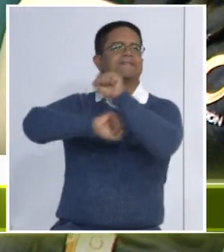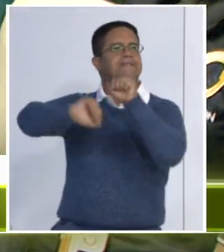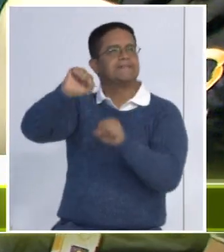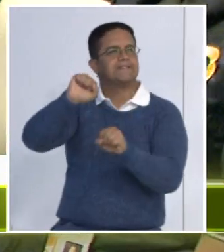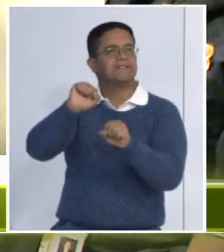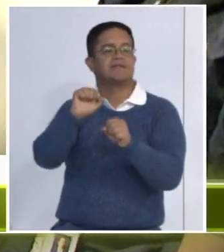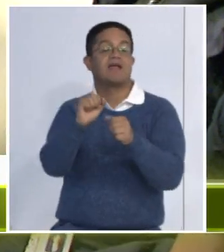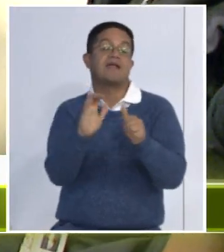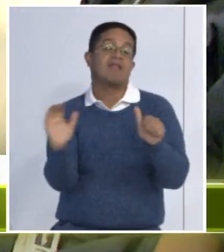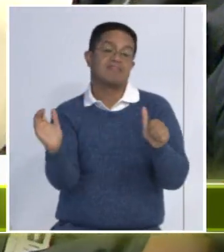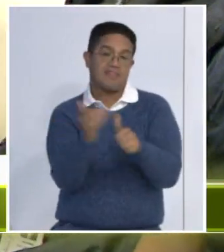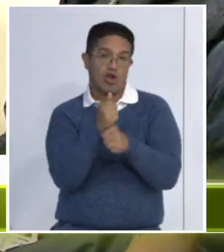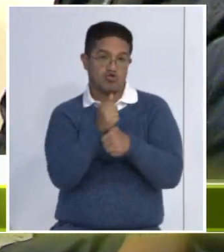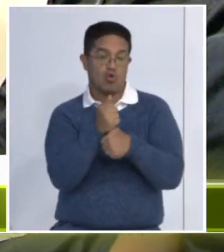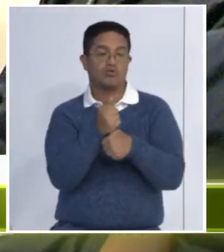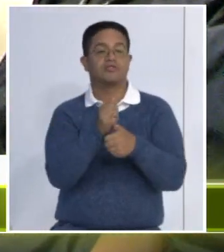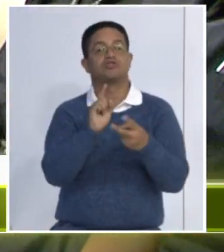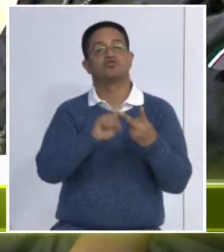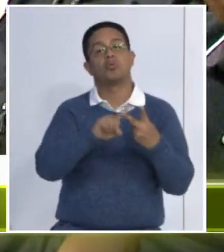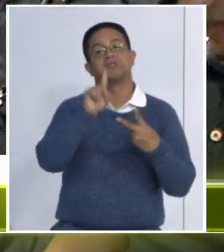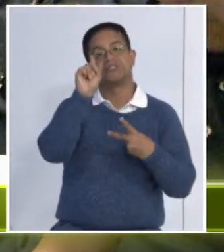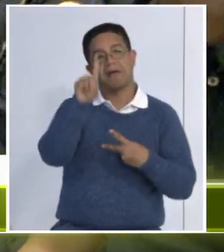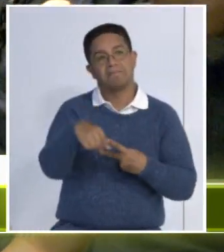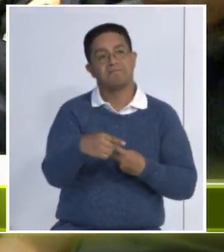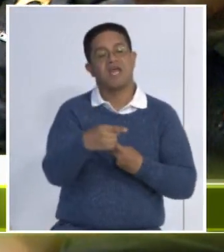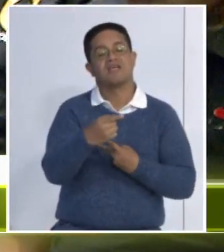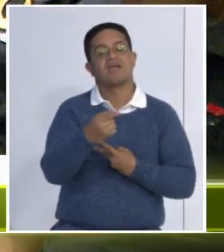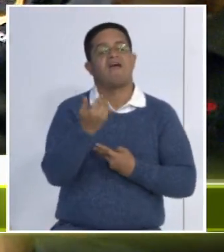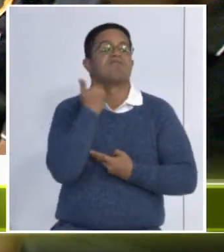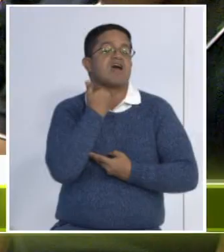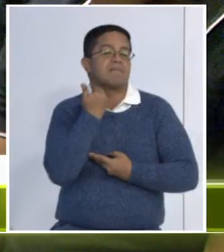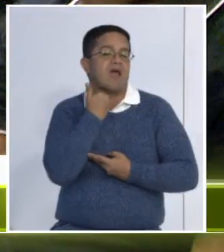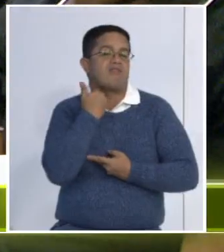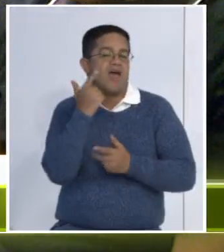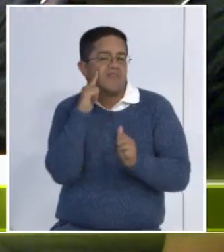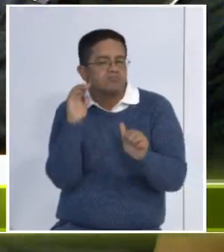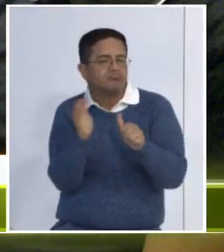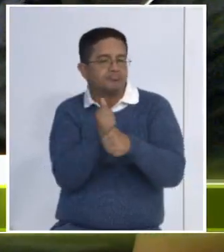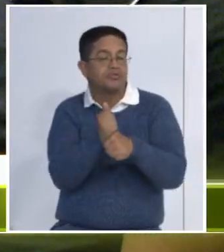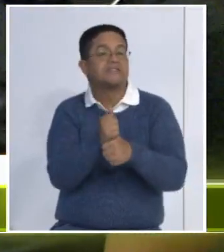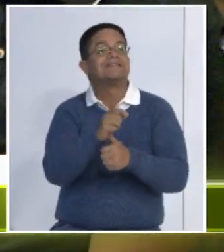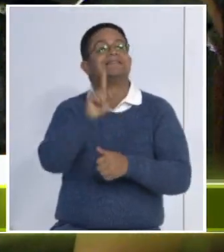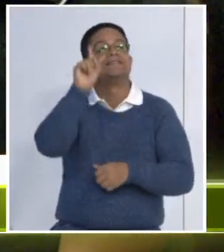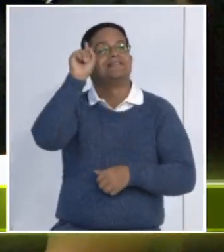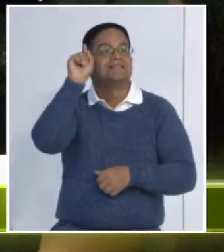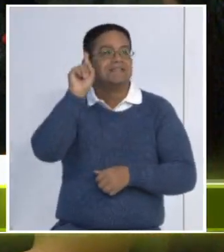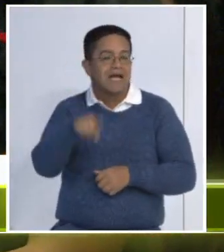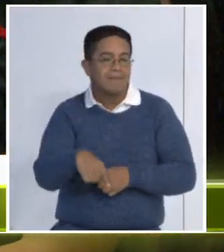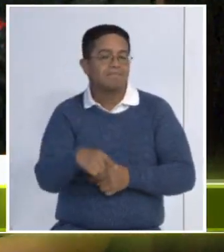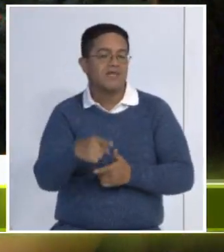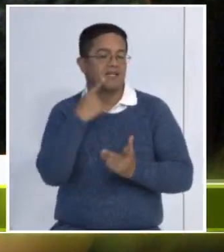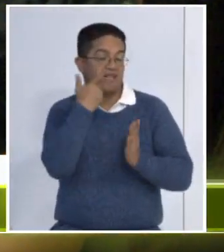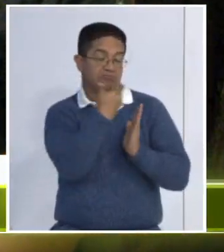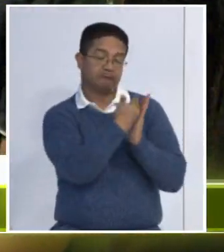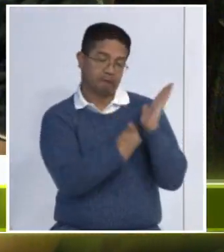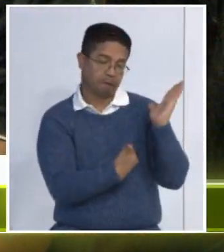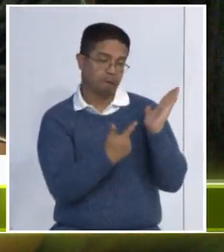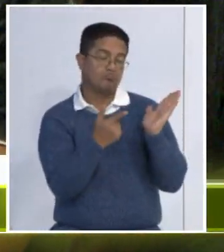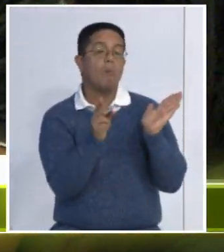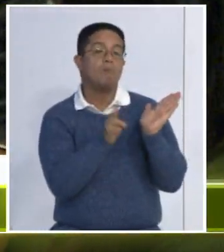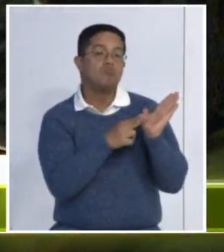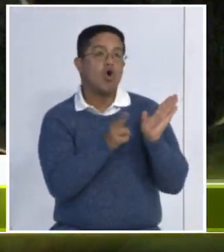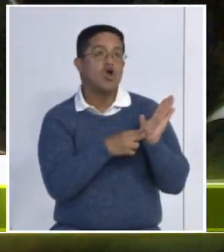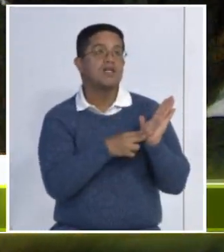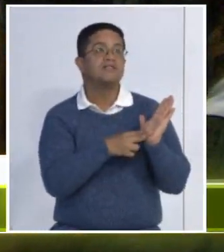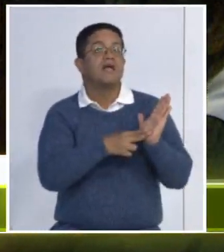diagnóstico y tratamiento de las enfermedades no transmisibles, además de la relevancia de las pólizas de seguro, para dar